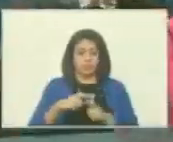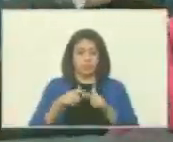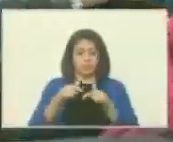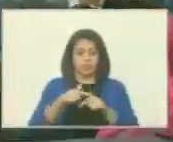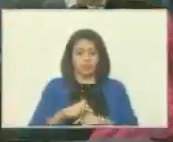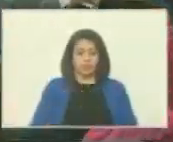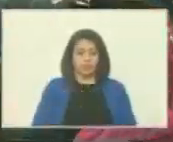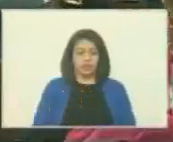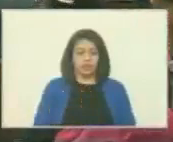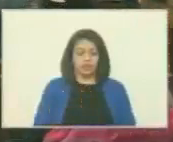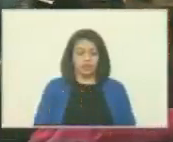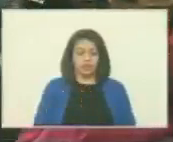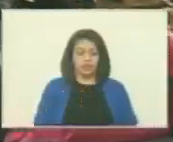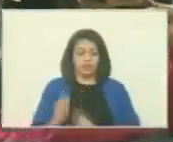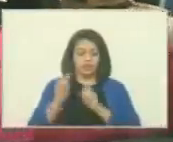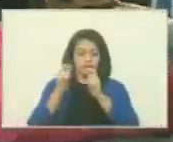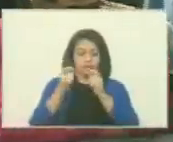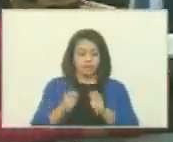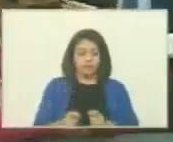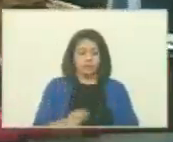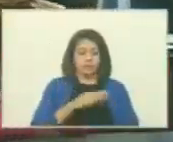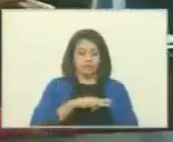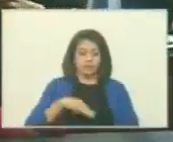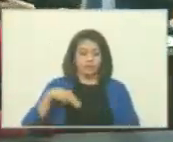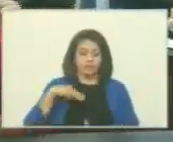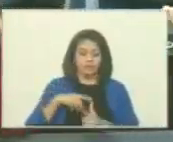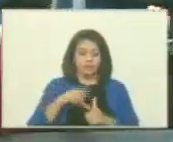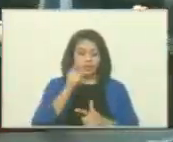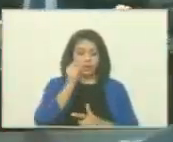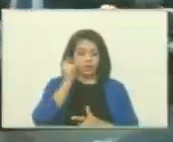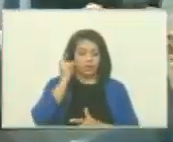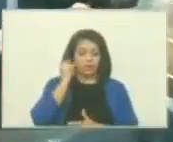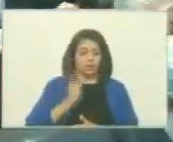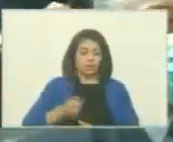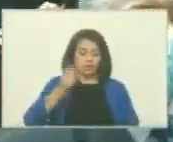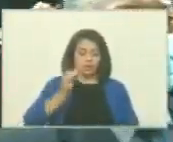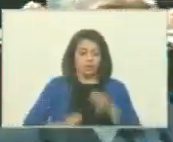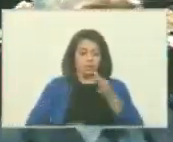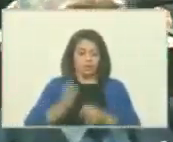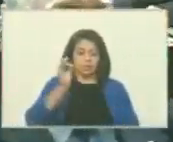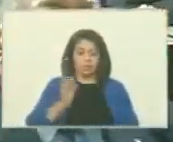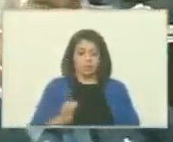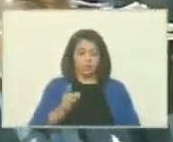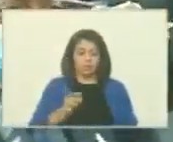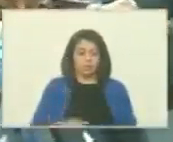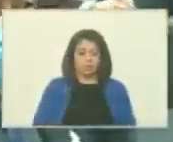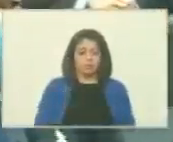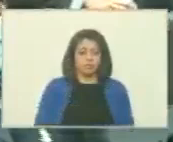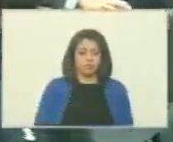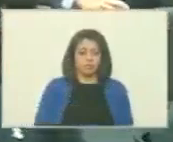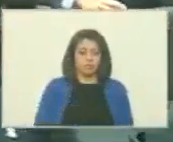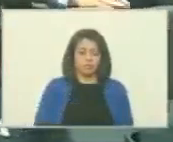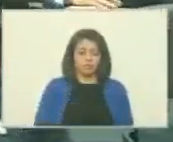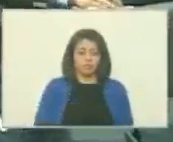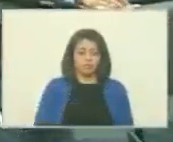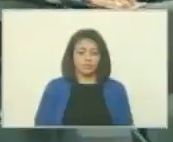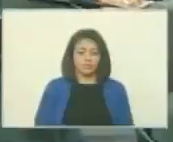designación de los magistrados y magistradas del Tribunal Supremo de Justicia